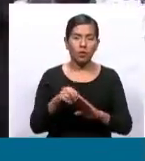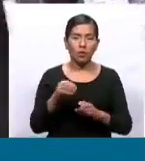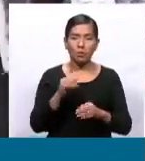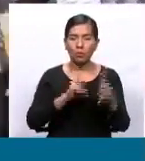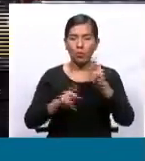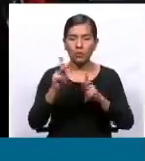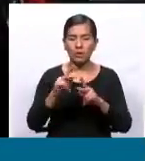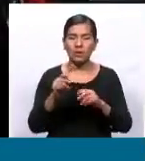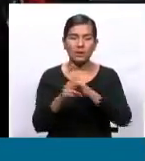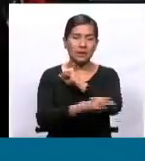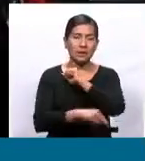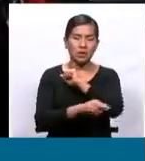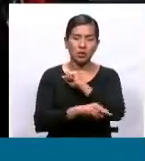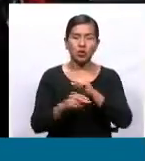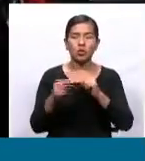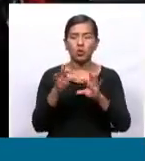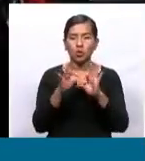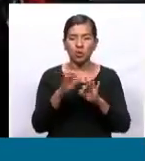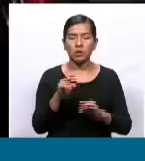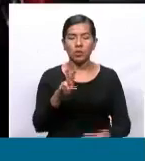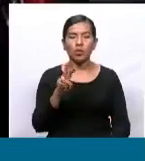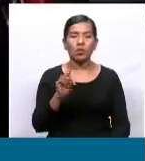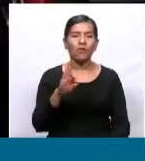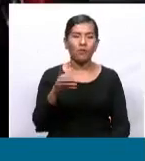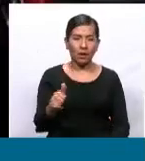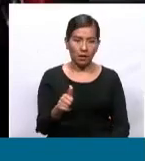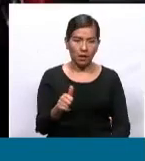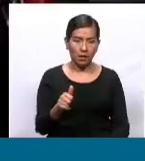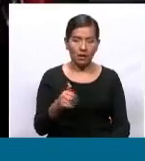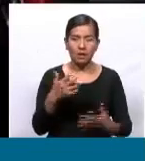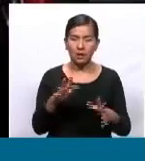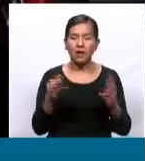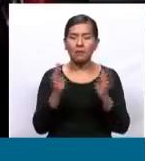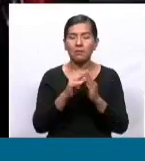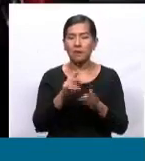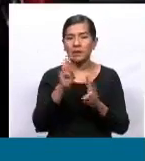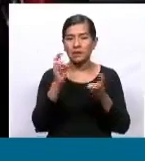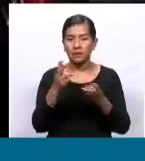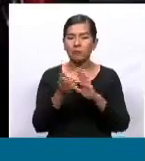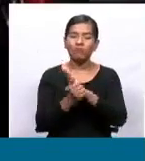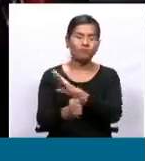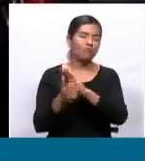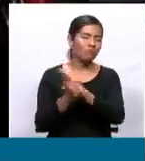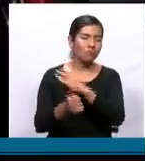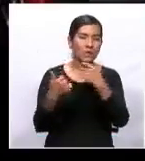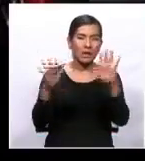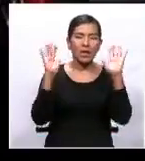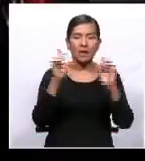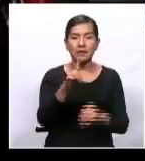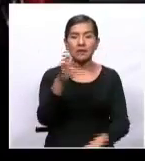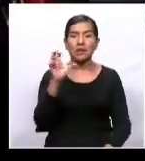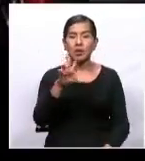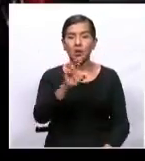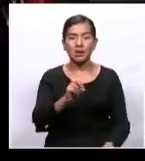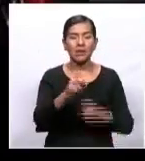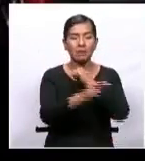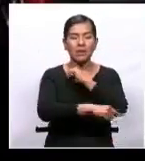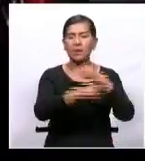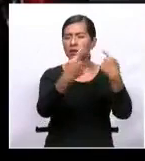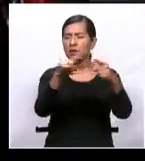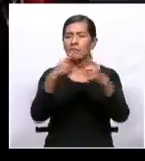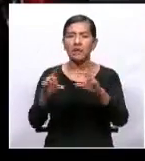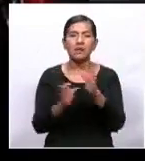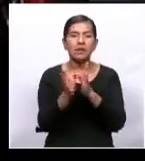las Naciones Unidas, UNPA, que este organismo, por ejemplo, tiene experiencia en más de 130 países en hacer censos.